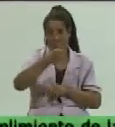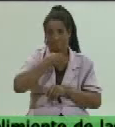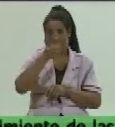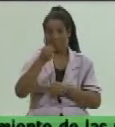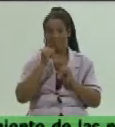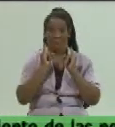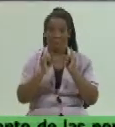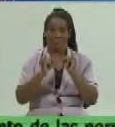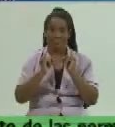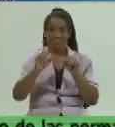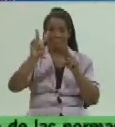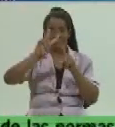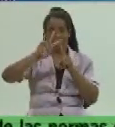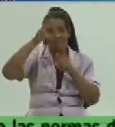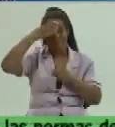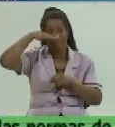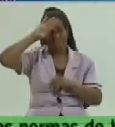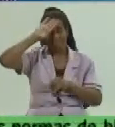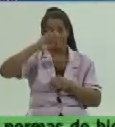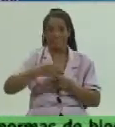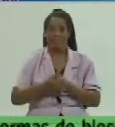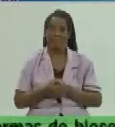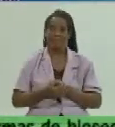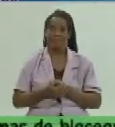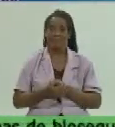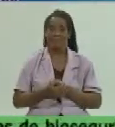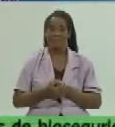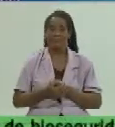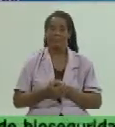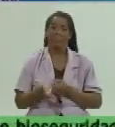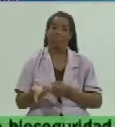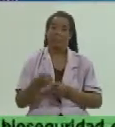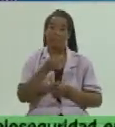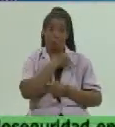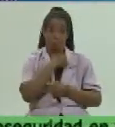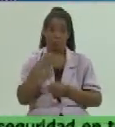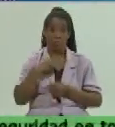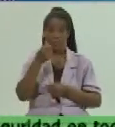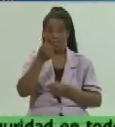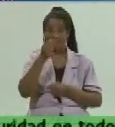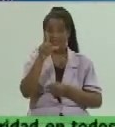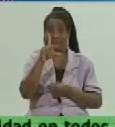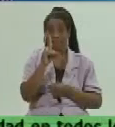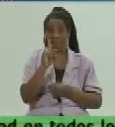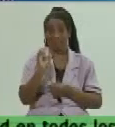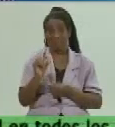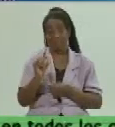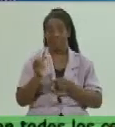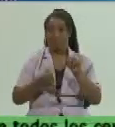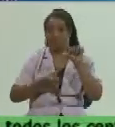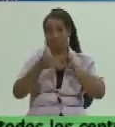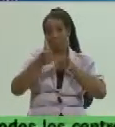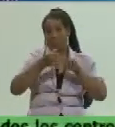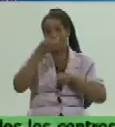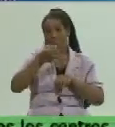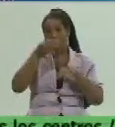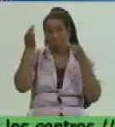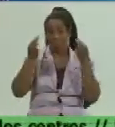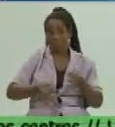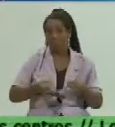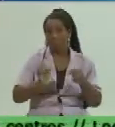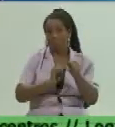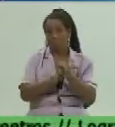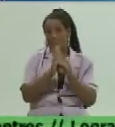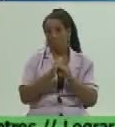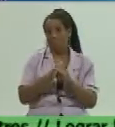de la Televisión Cubana. Aldo Cortés González continúa con nosotros hablando en este caso sobre el comportamiento real de la casuística en las